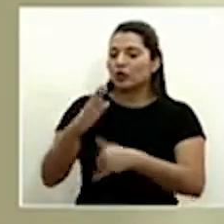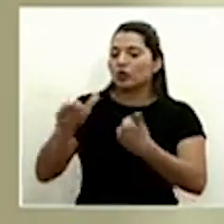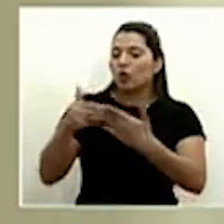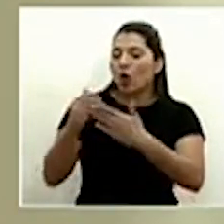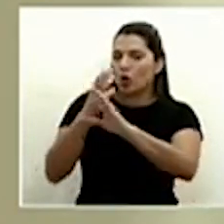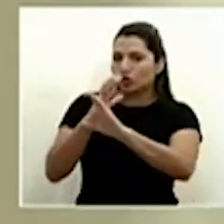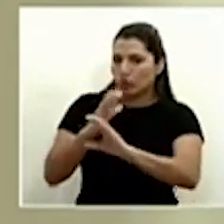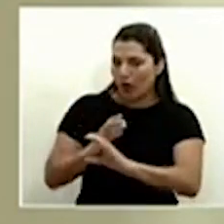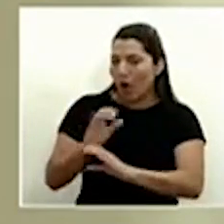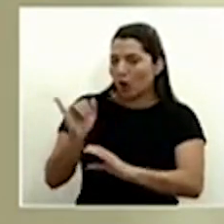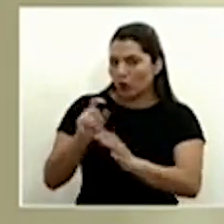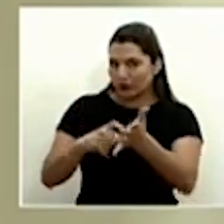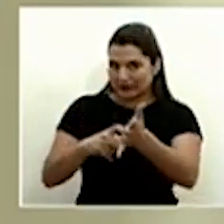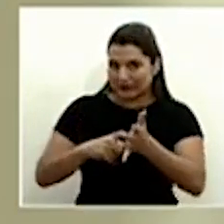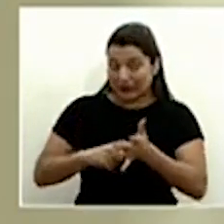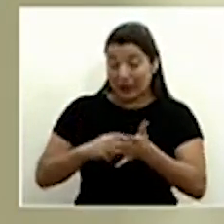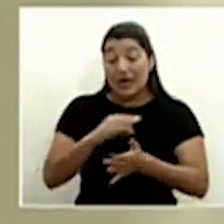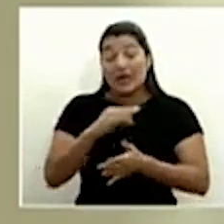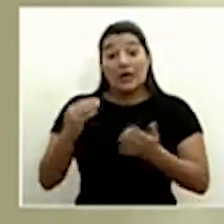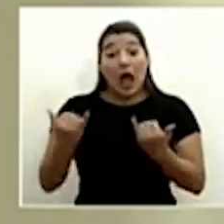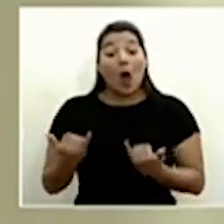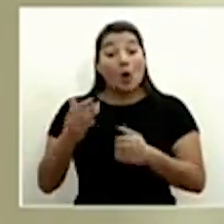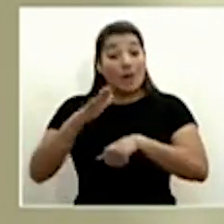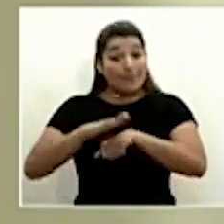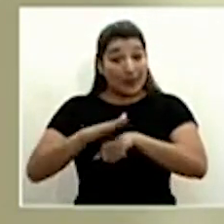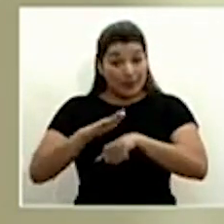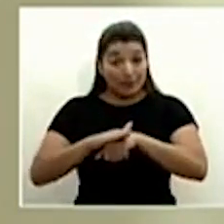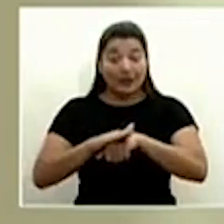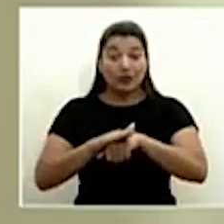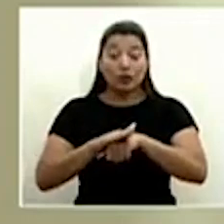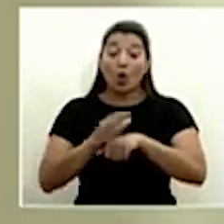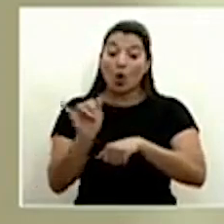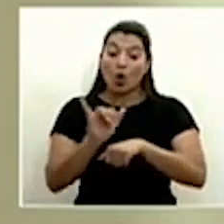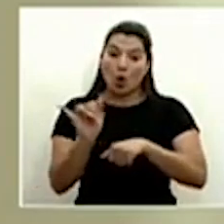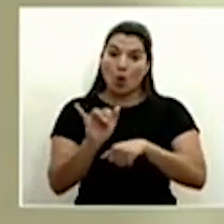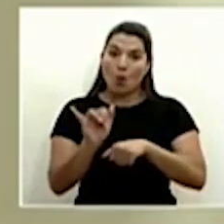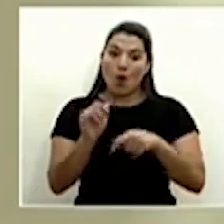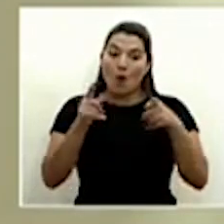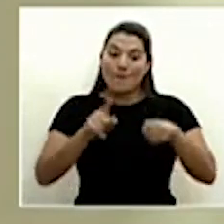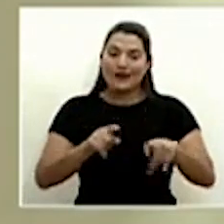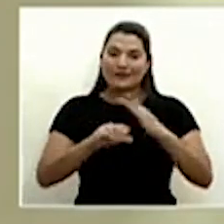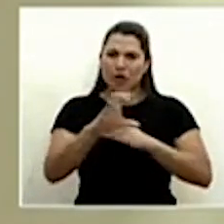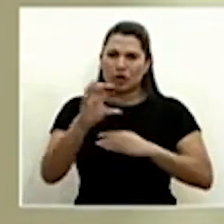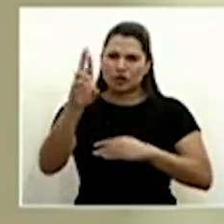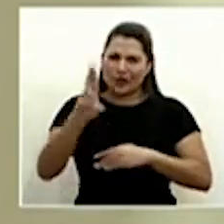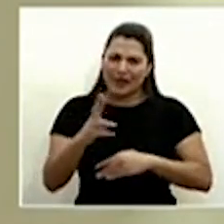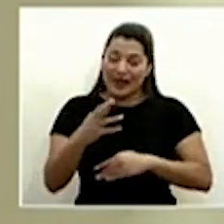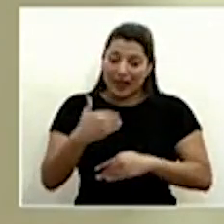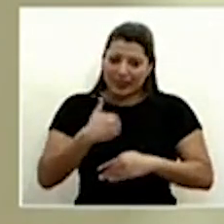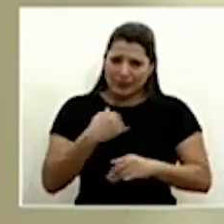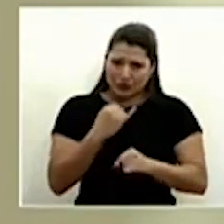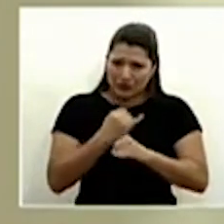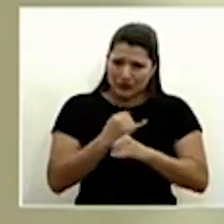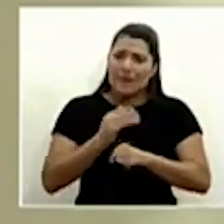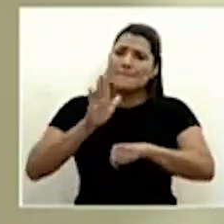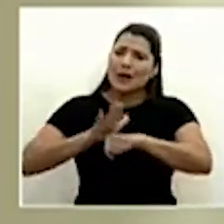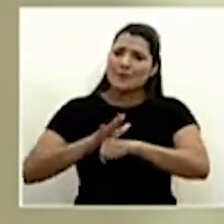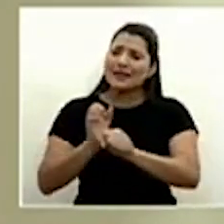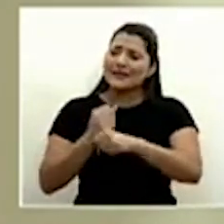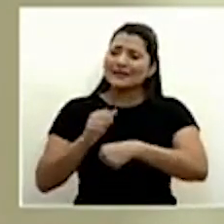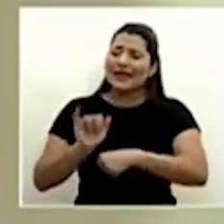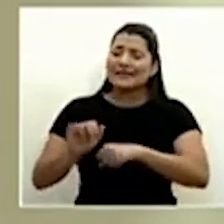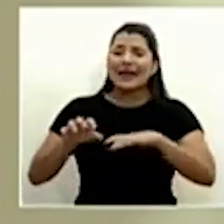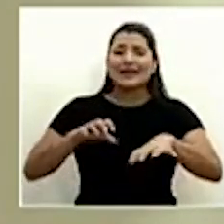cuentas y que nos permiten, como sucede en un país con la robusta institucionalidad de Costa Rica, realizar esta actividad con absoluta